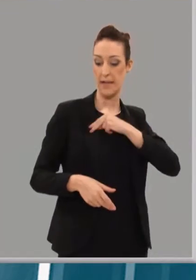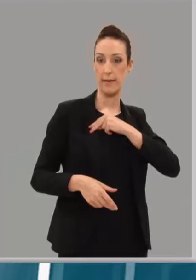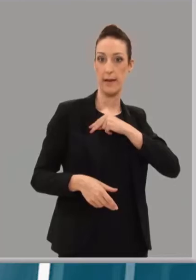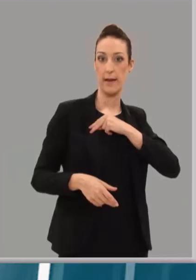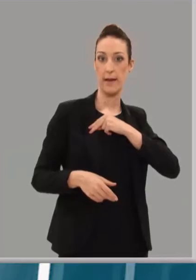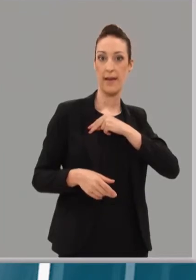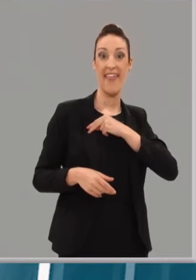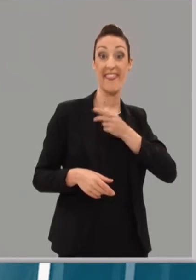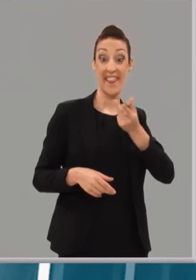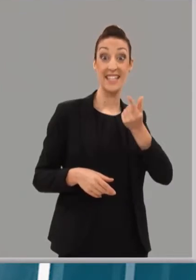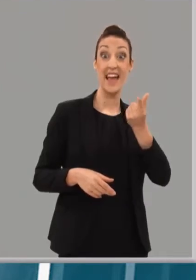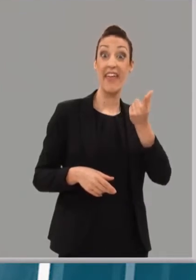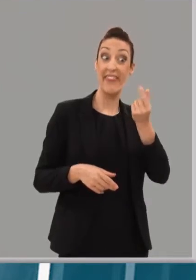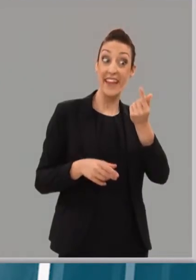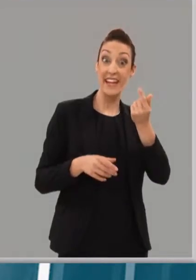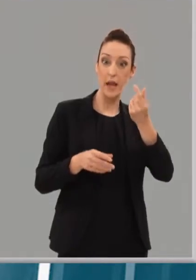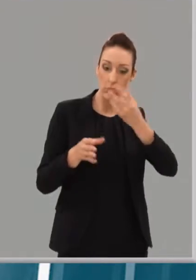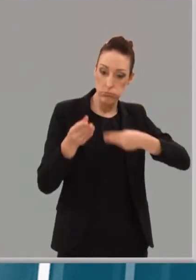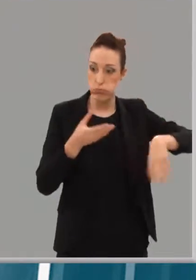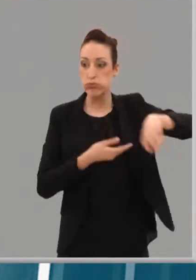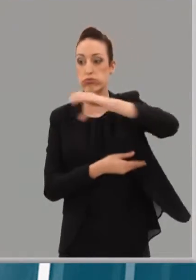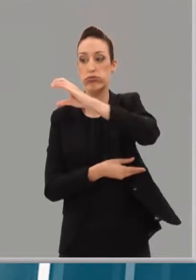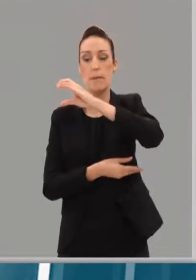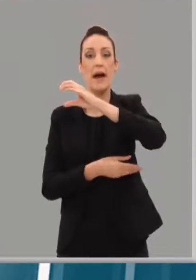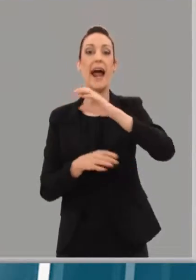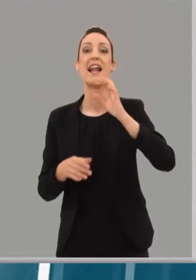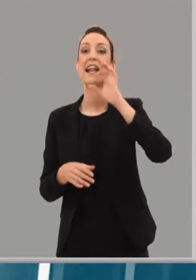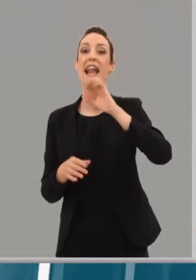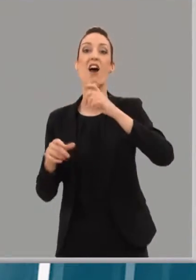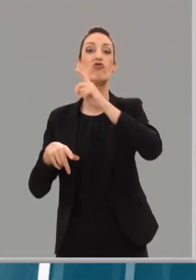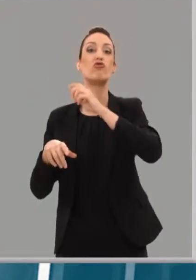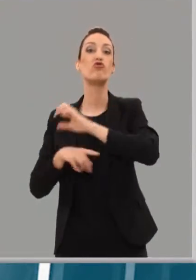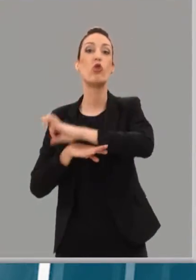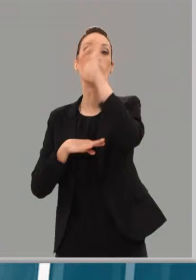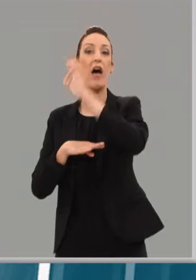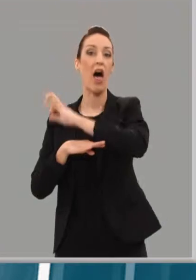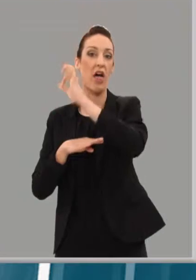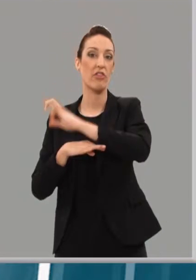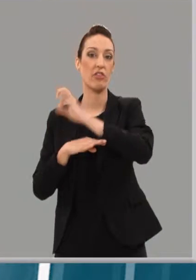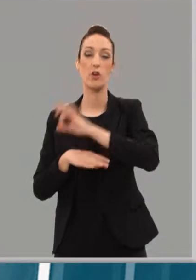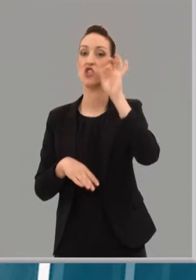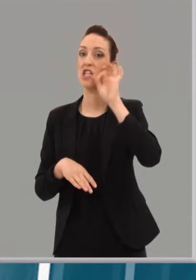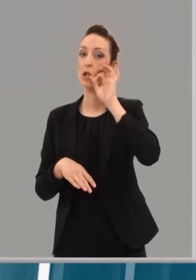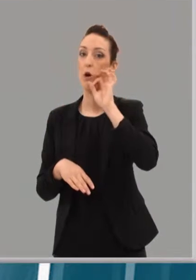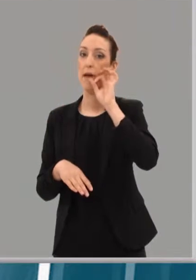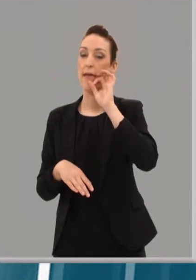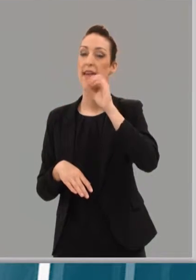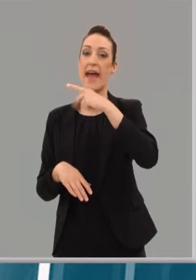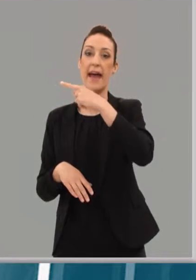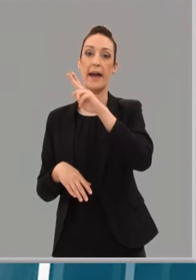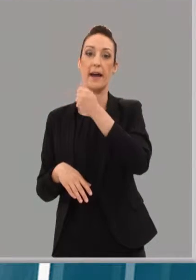destinados íntegramente a la Fundación Síndrome de Dravet. Los podrá rellenar cada uno a la cervecera que quiera.